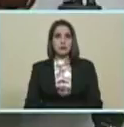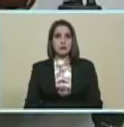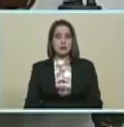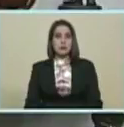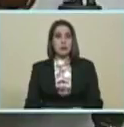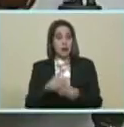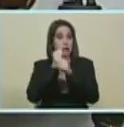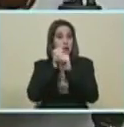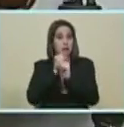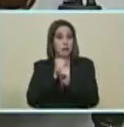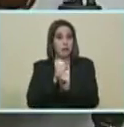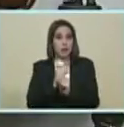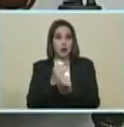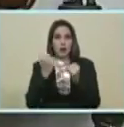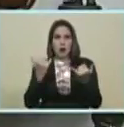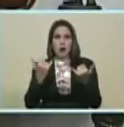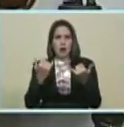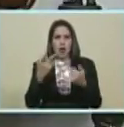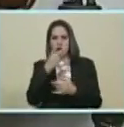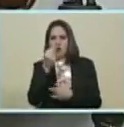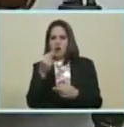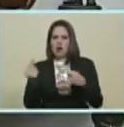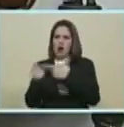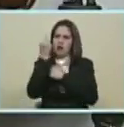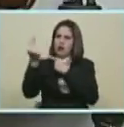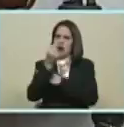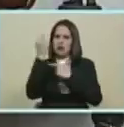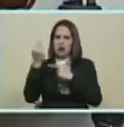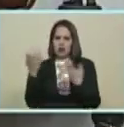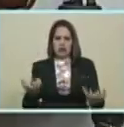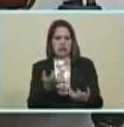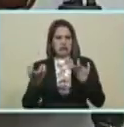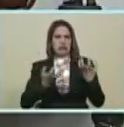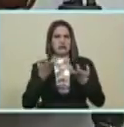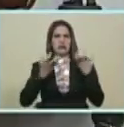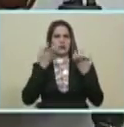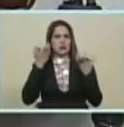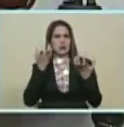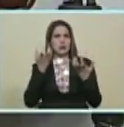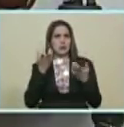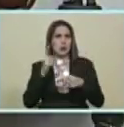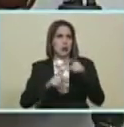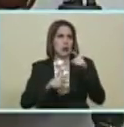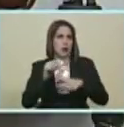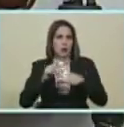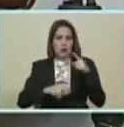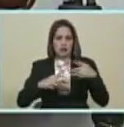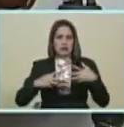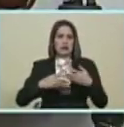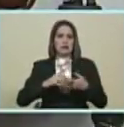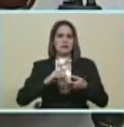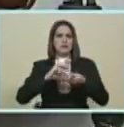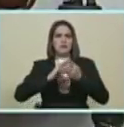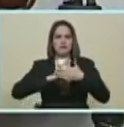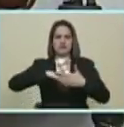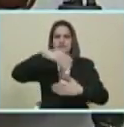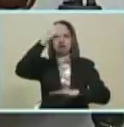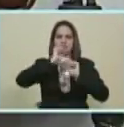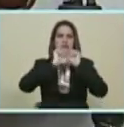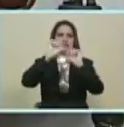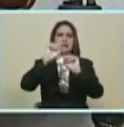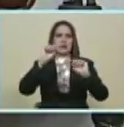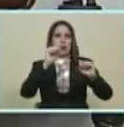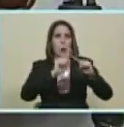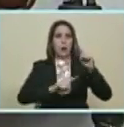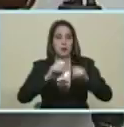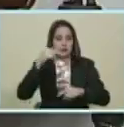vez... ...no amenacen a la gente... ...ni quemen... ...ni quemen barricadas... ...para que no